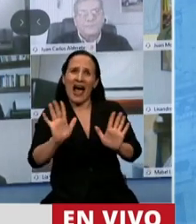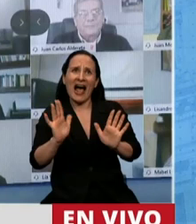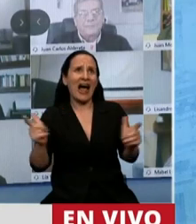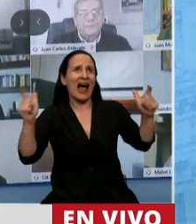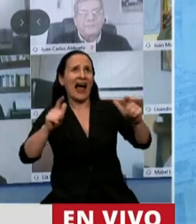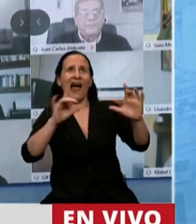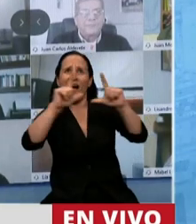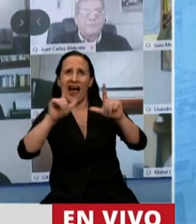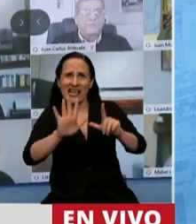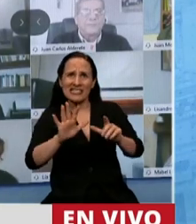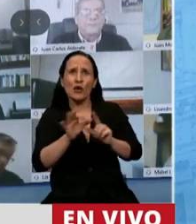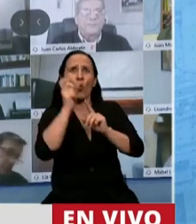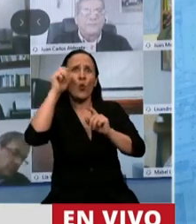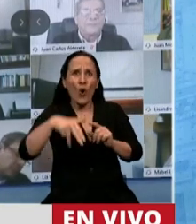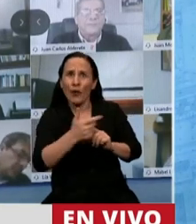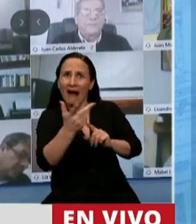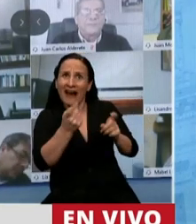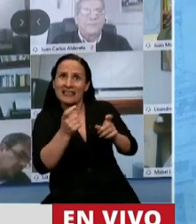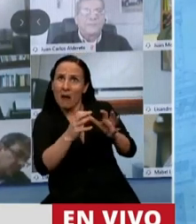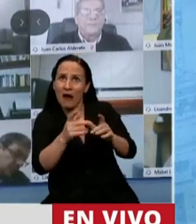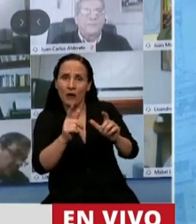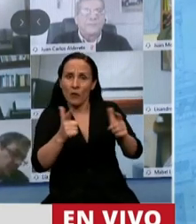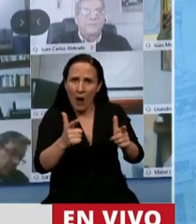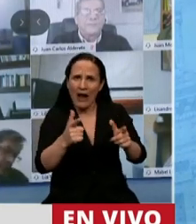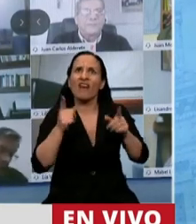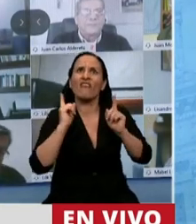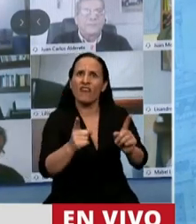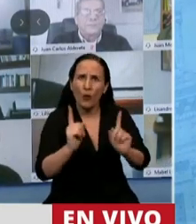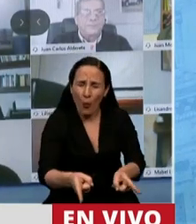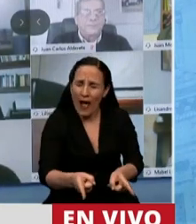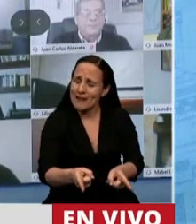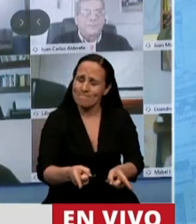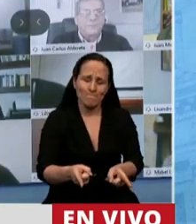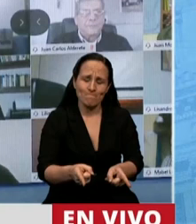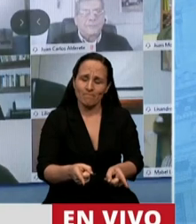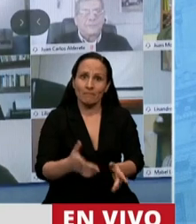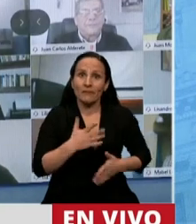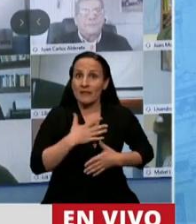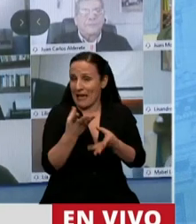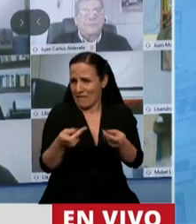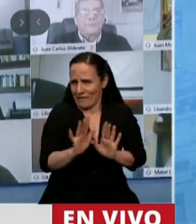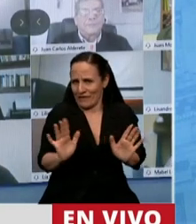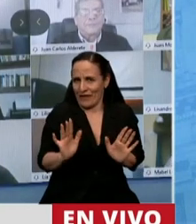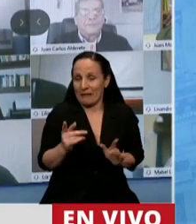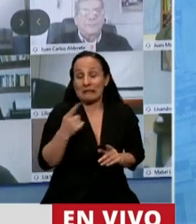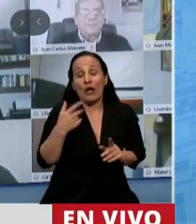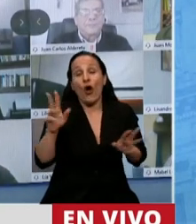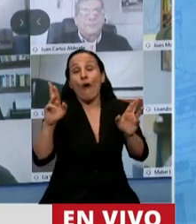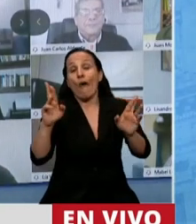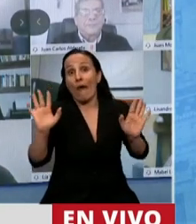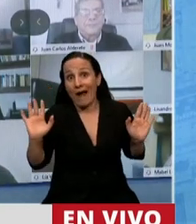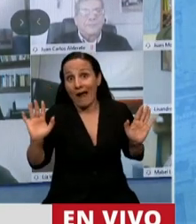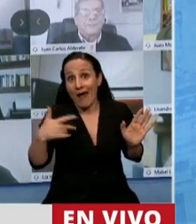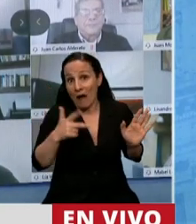cuerpo sin el debido quórum reglamentario. Y para terminar, ojalá, y lo digo sinceramente y con